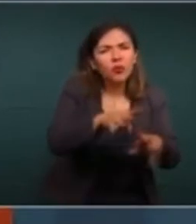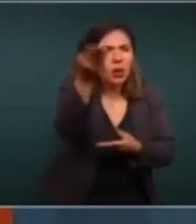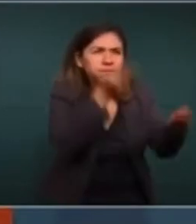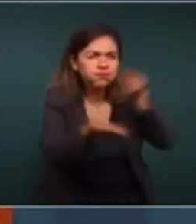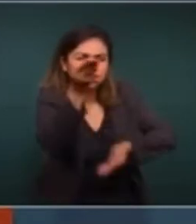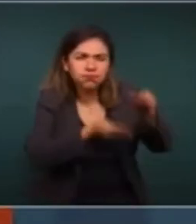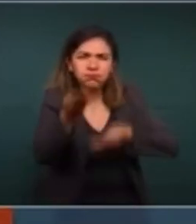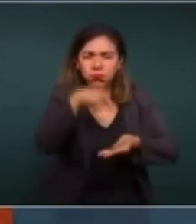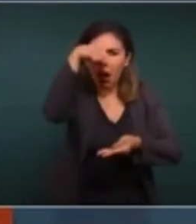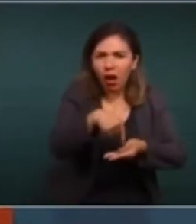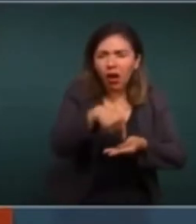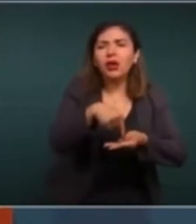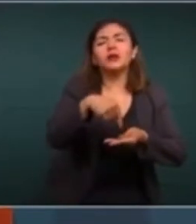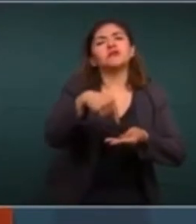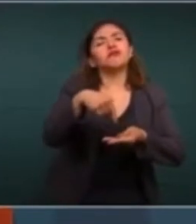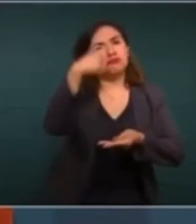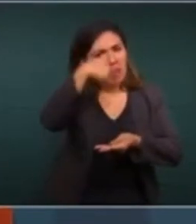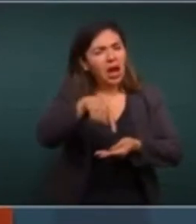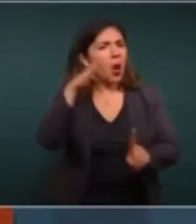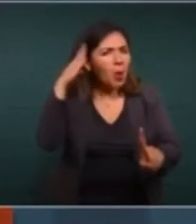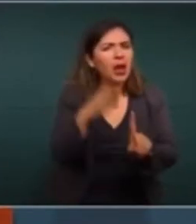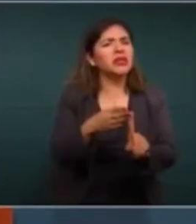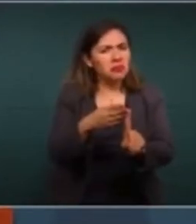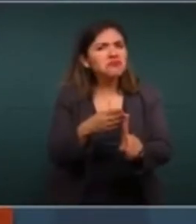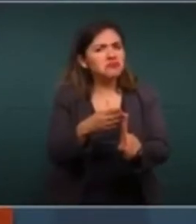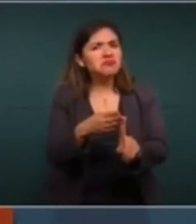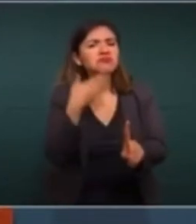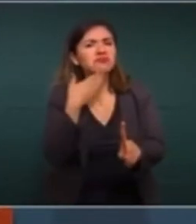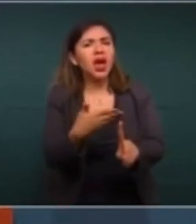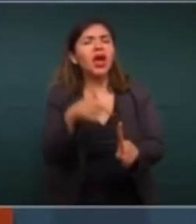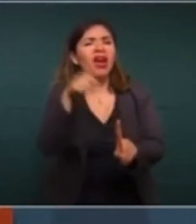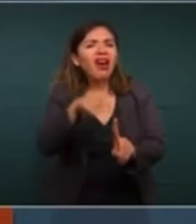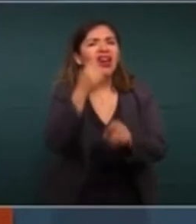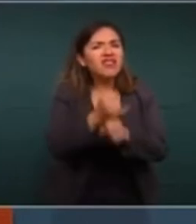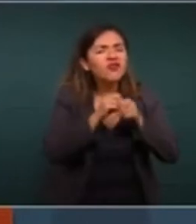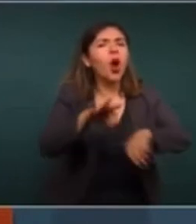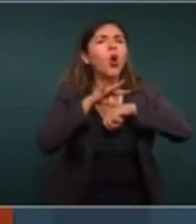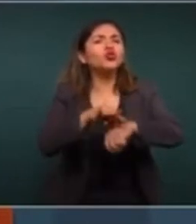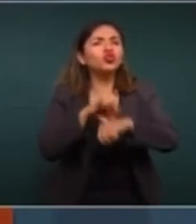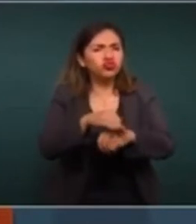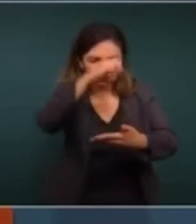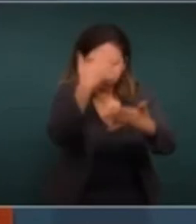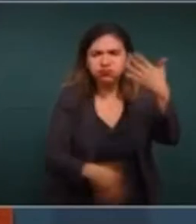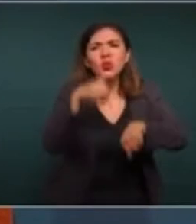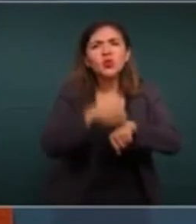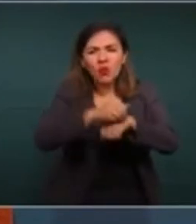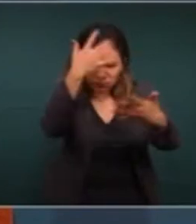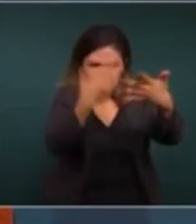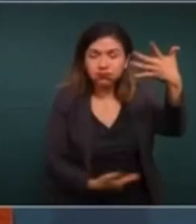objetivos, datos reales, datos duros.